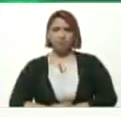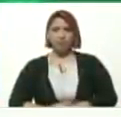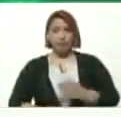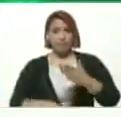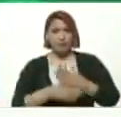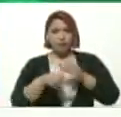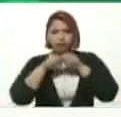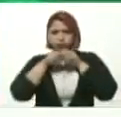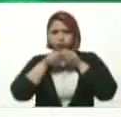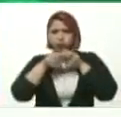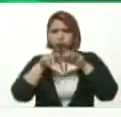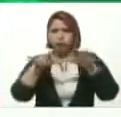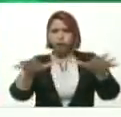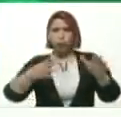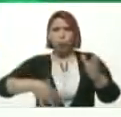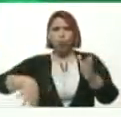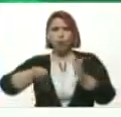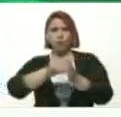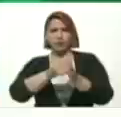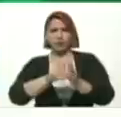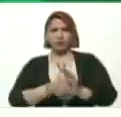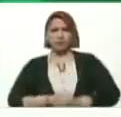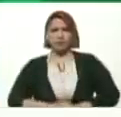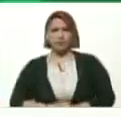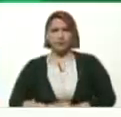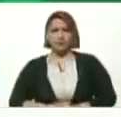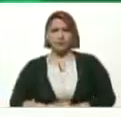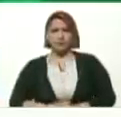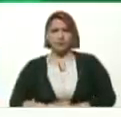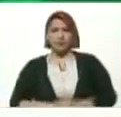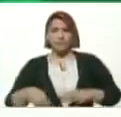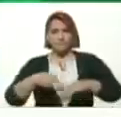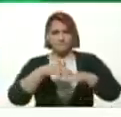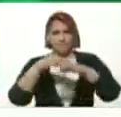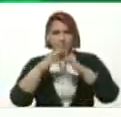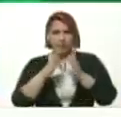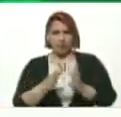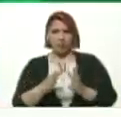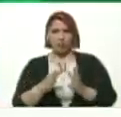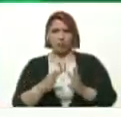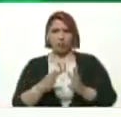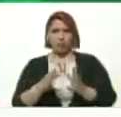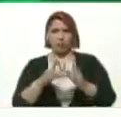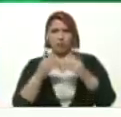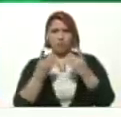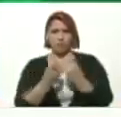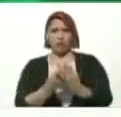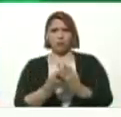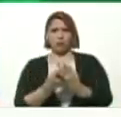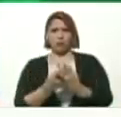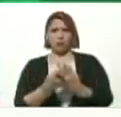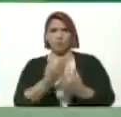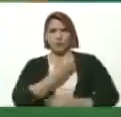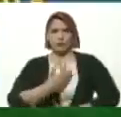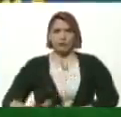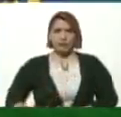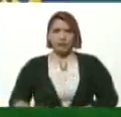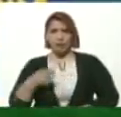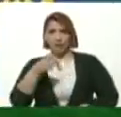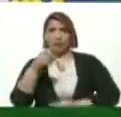a difundir Otra vez Ministro Márquez Este documento Además es un documento